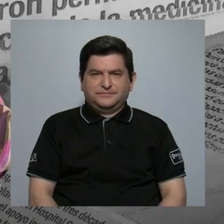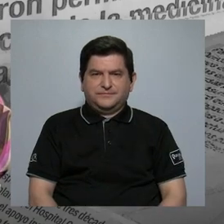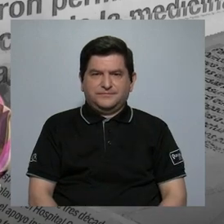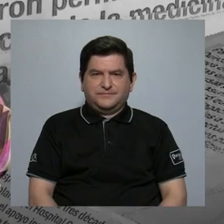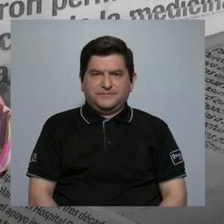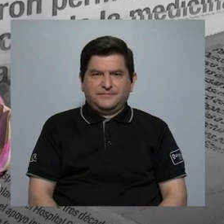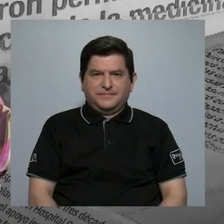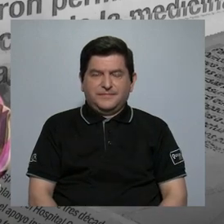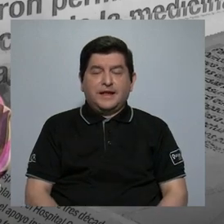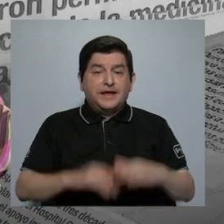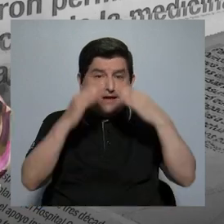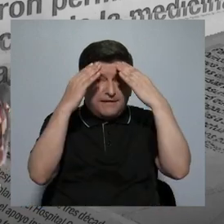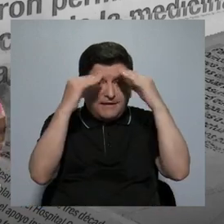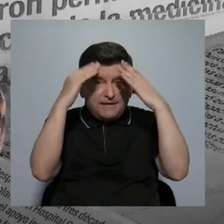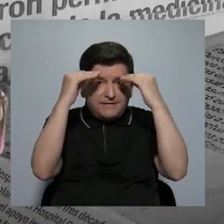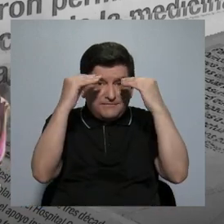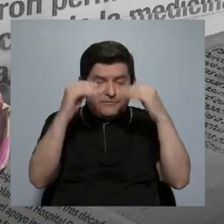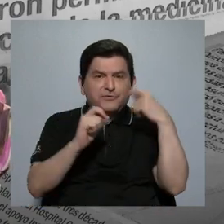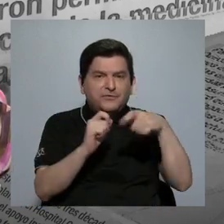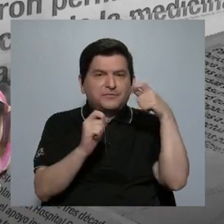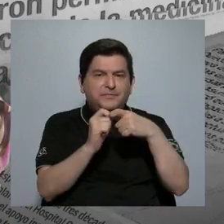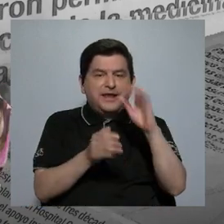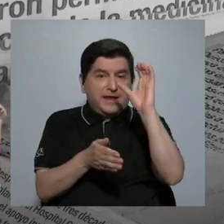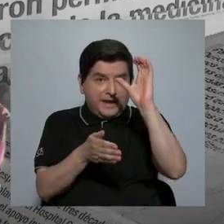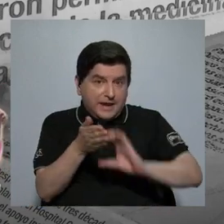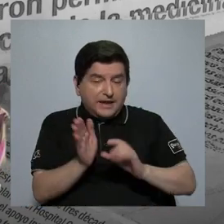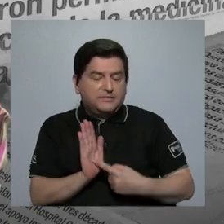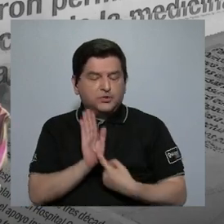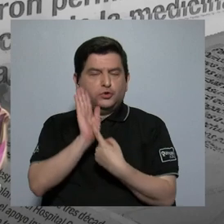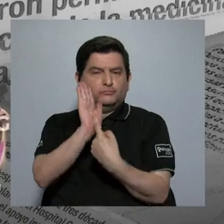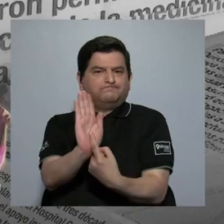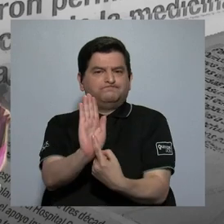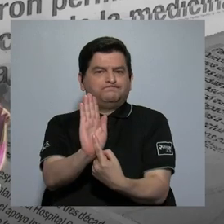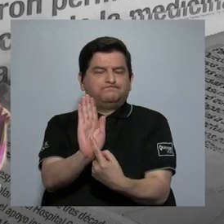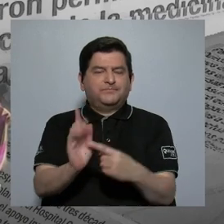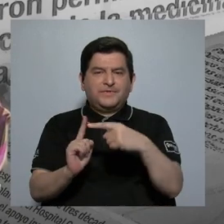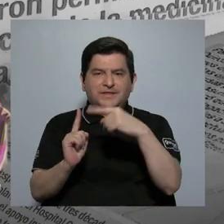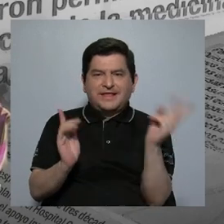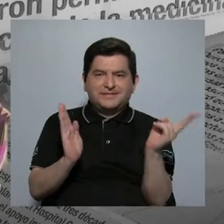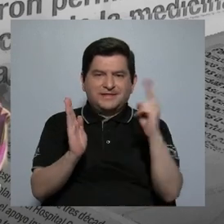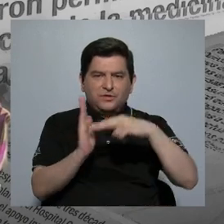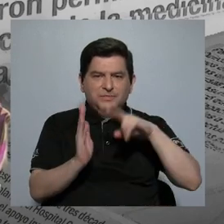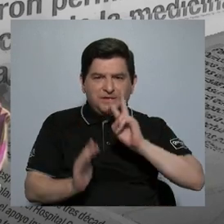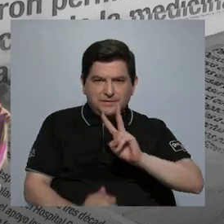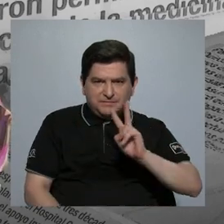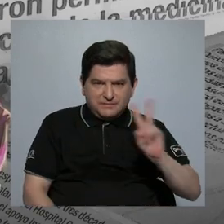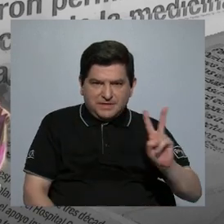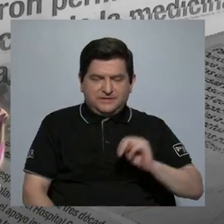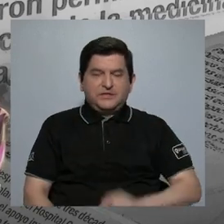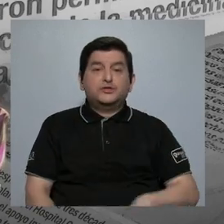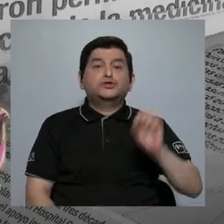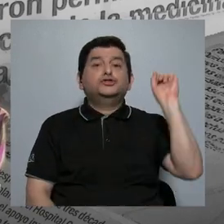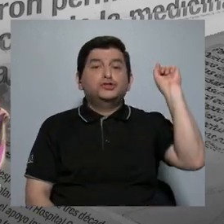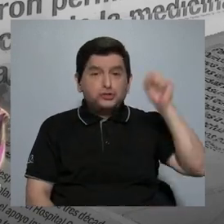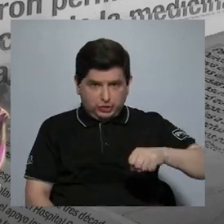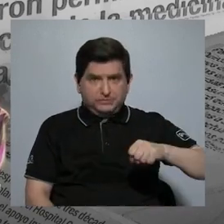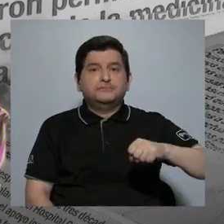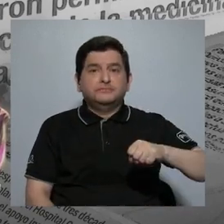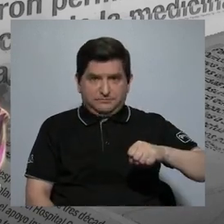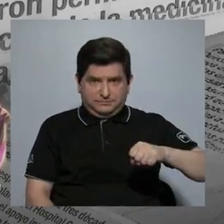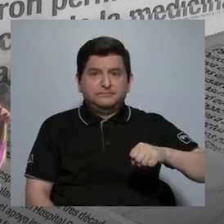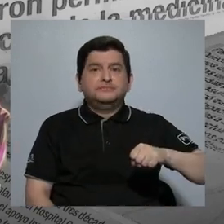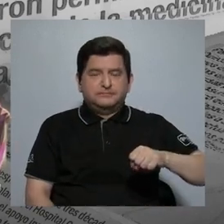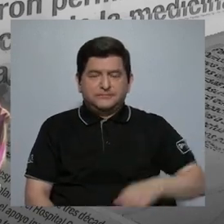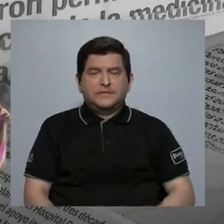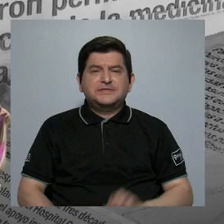el informe y específicamente el capítulo, evidenció esto, que a partir del 2022 sí se ha